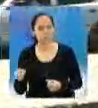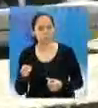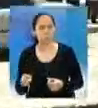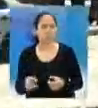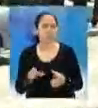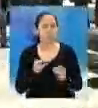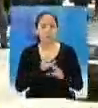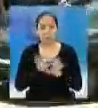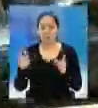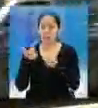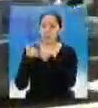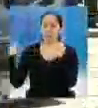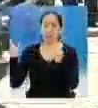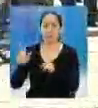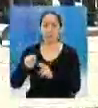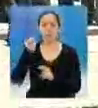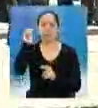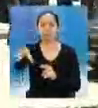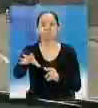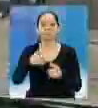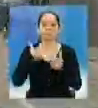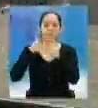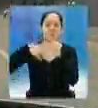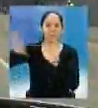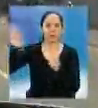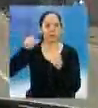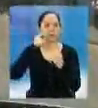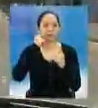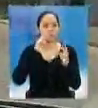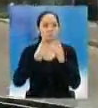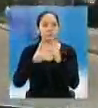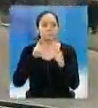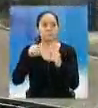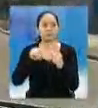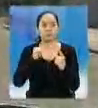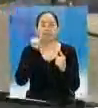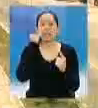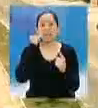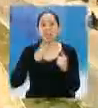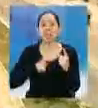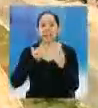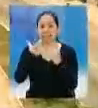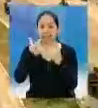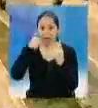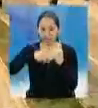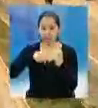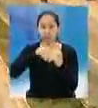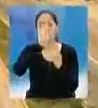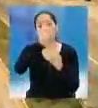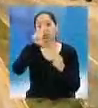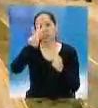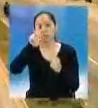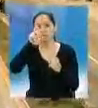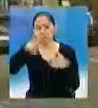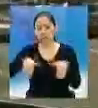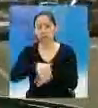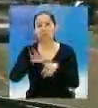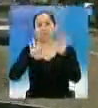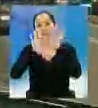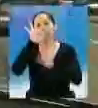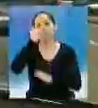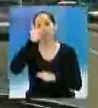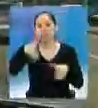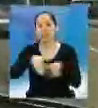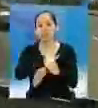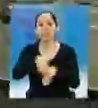liberaban a las féminas en los siguientes lugares. Los alrededores del Irtra Petapa, la 42 calle y en la 13 avenida de